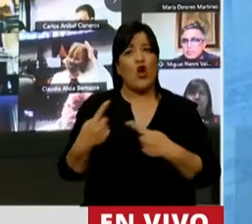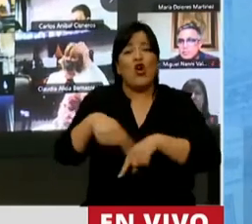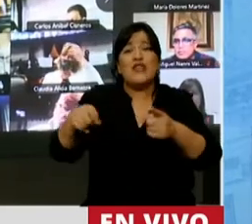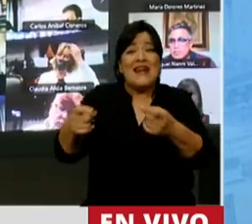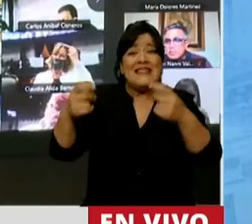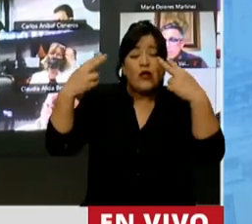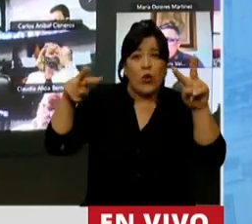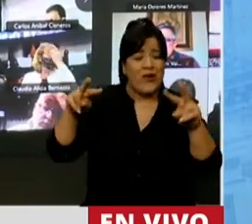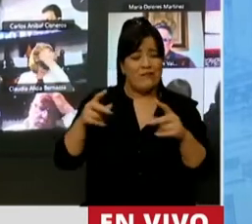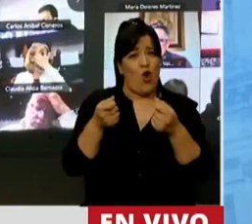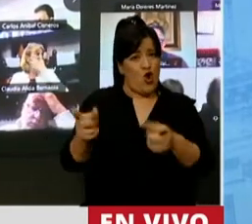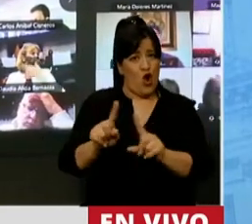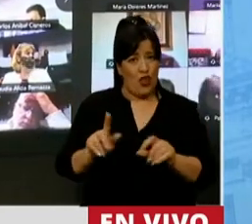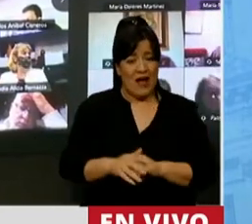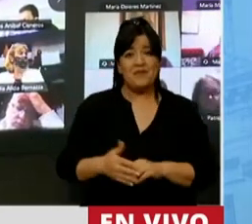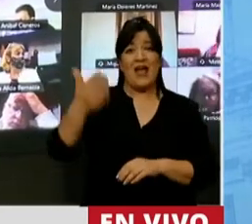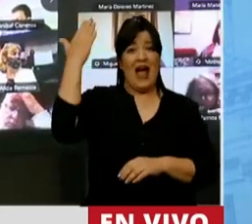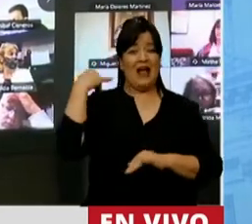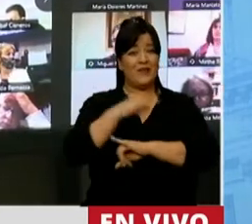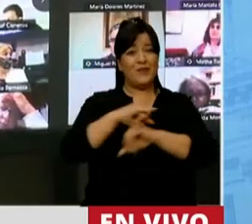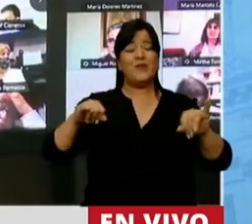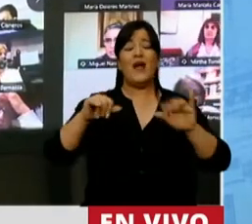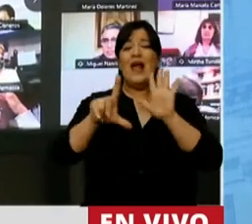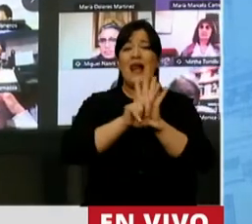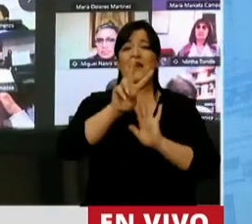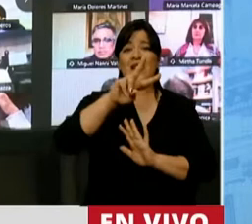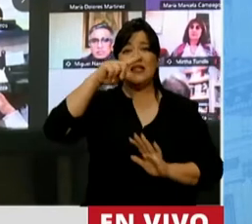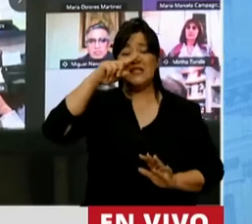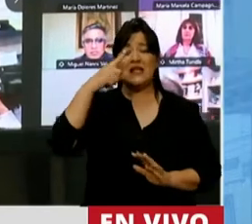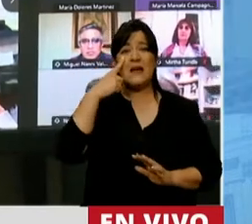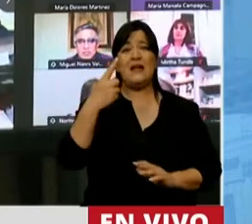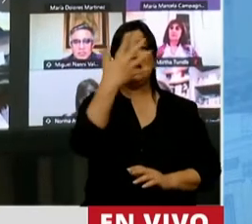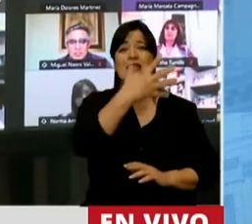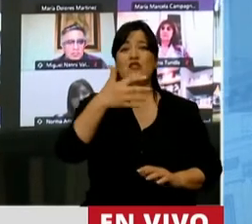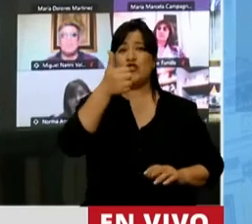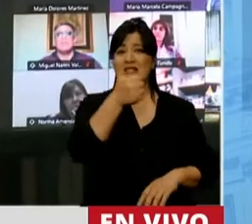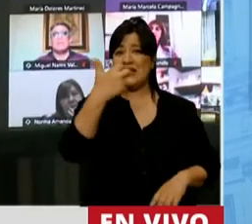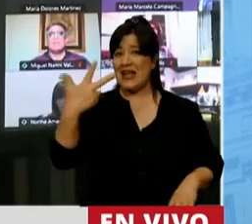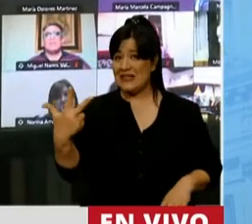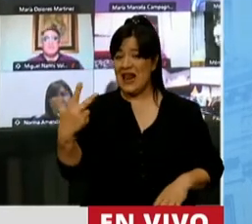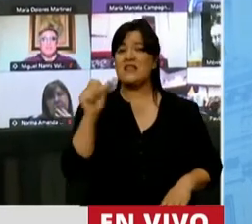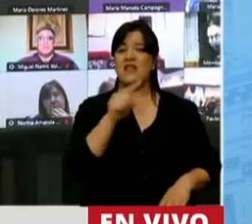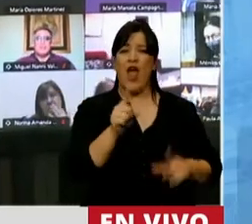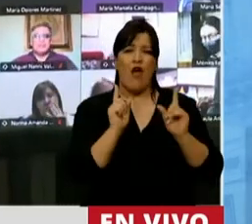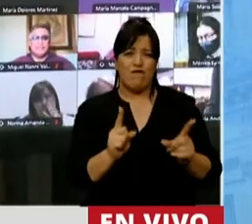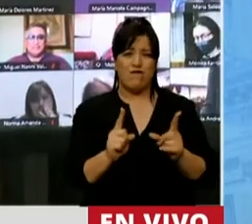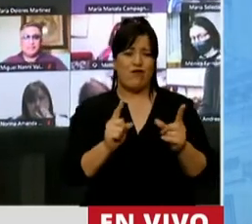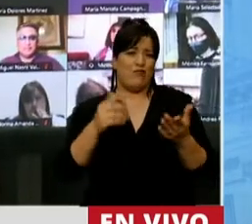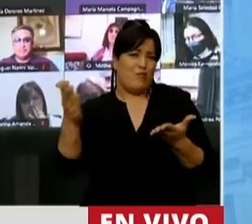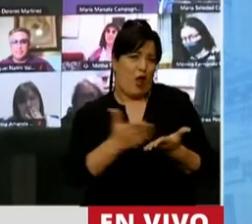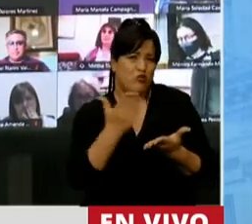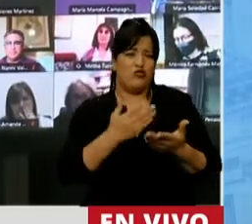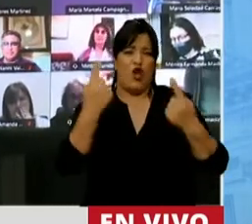La vez anterior, cuando se promulgó la ley 27.563, la ley de sostenimiento y reactivación